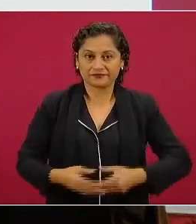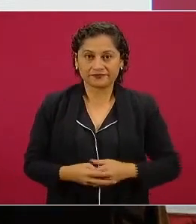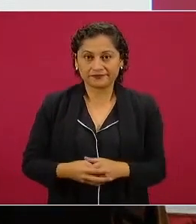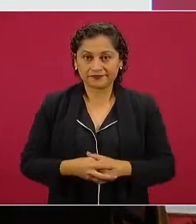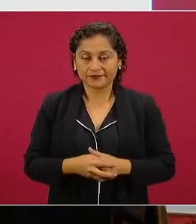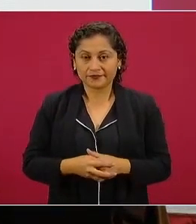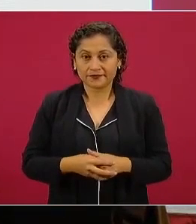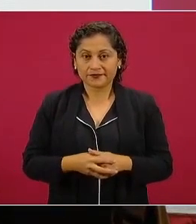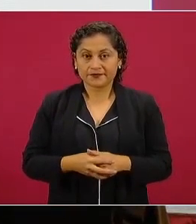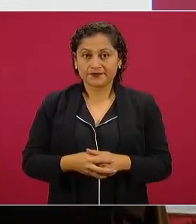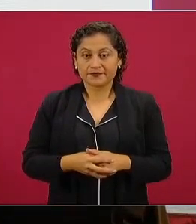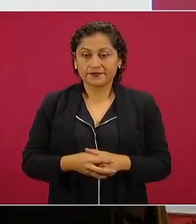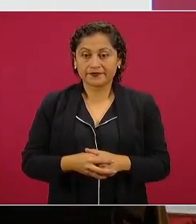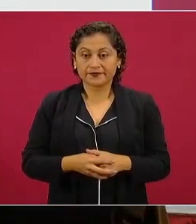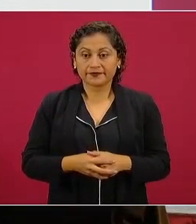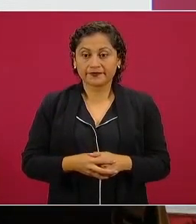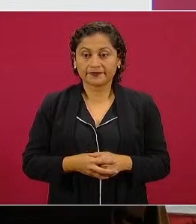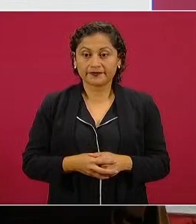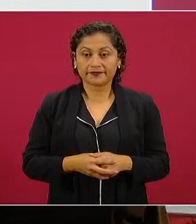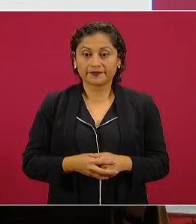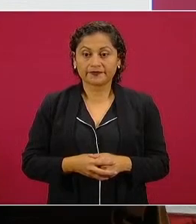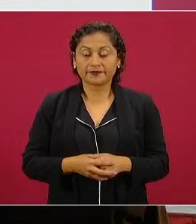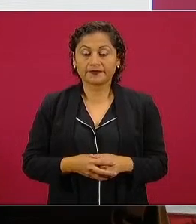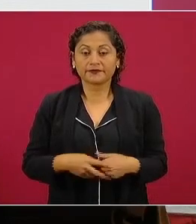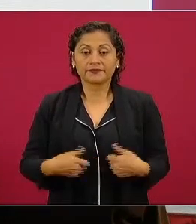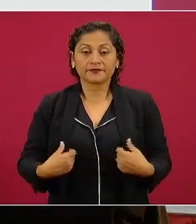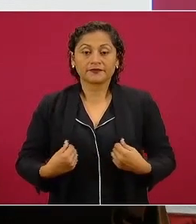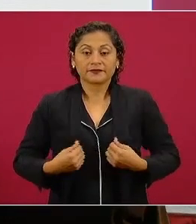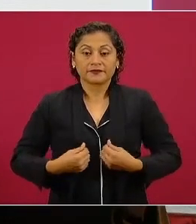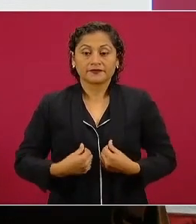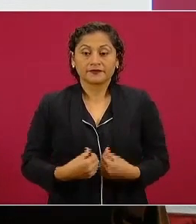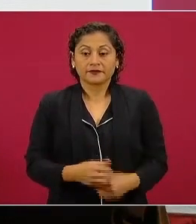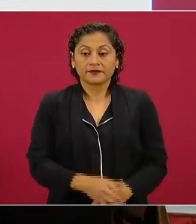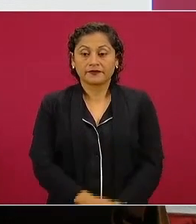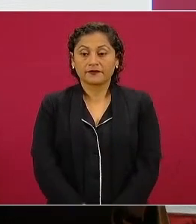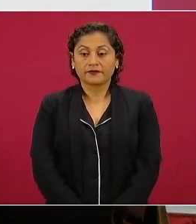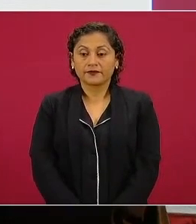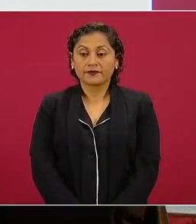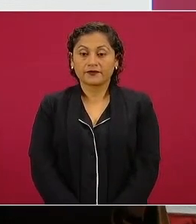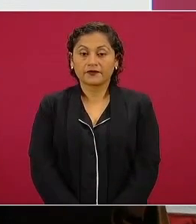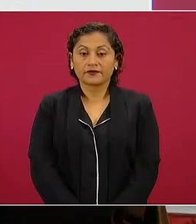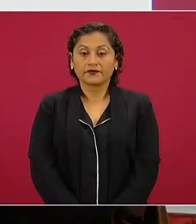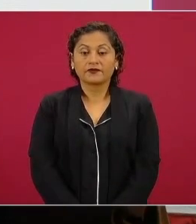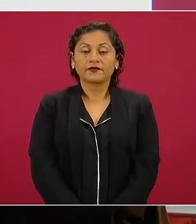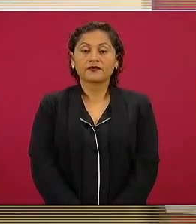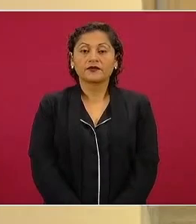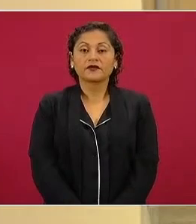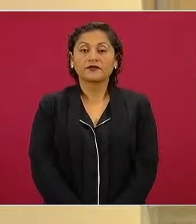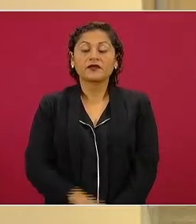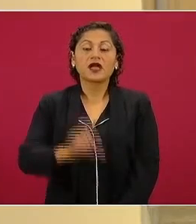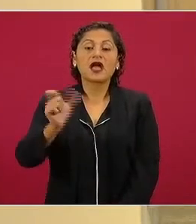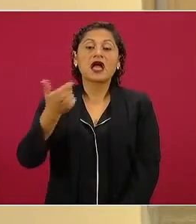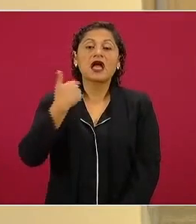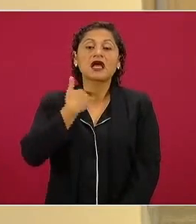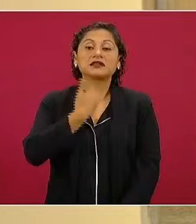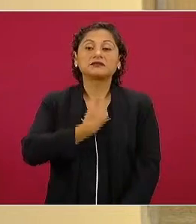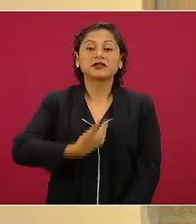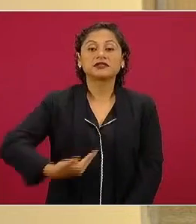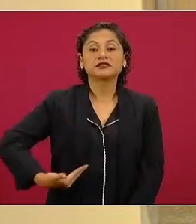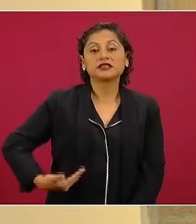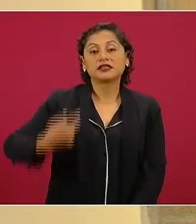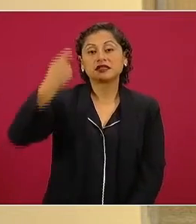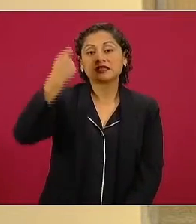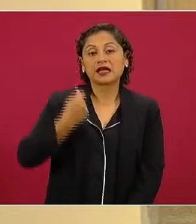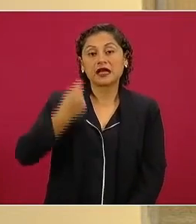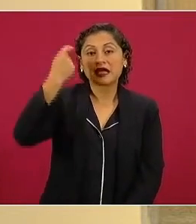no recibirán pensiones los expresidentes ya se